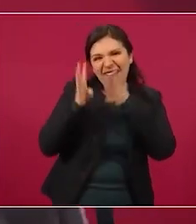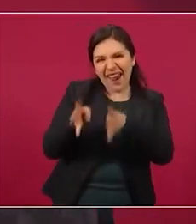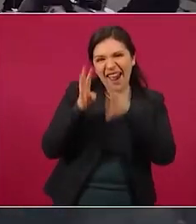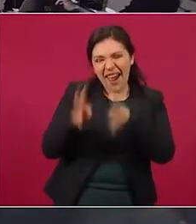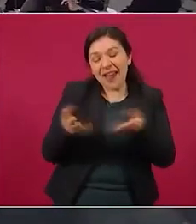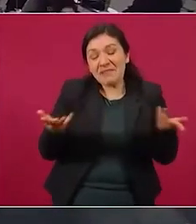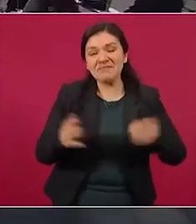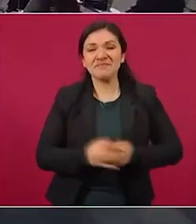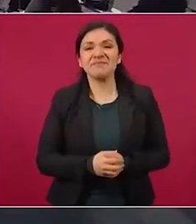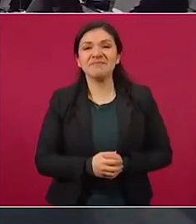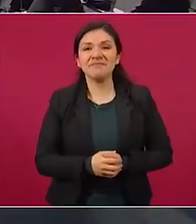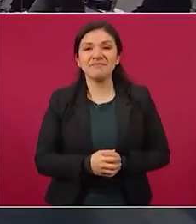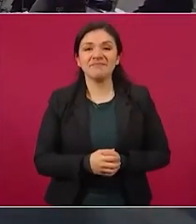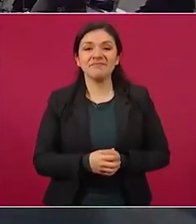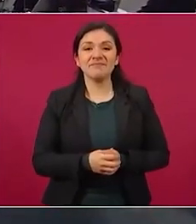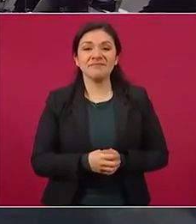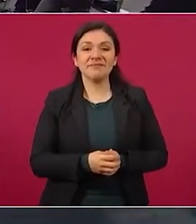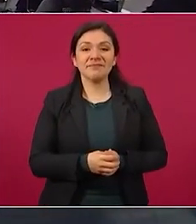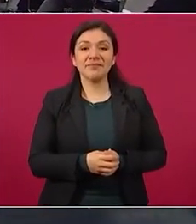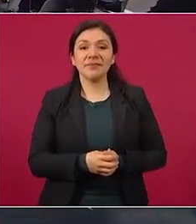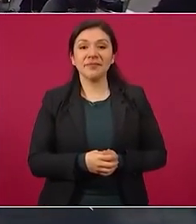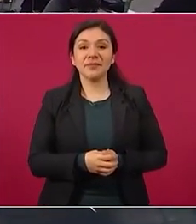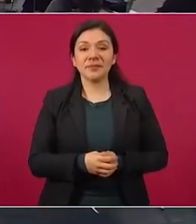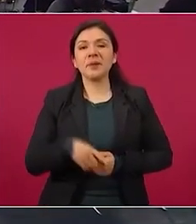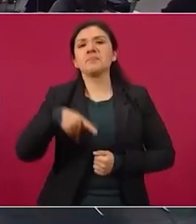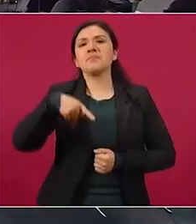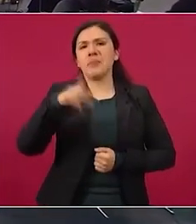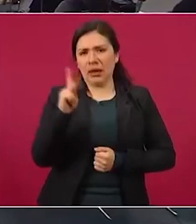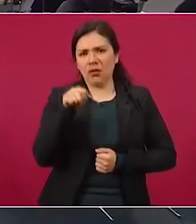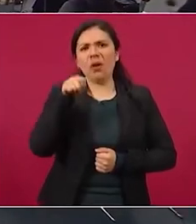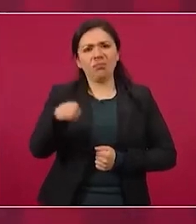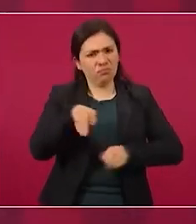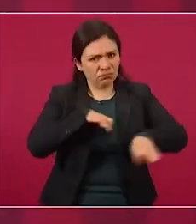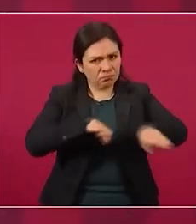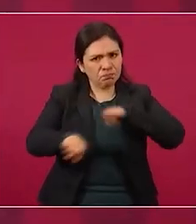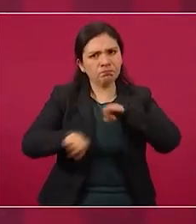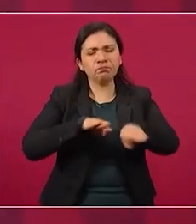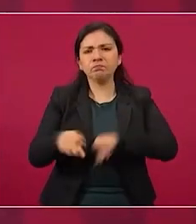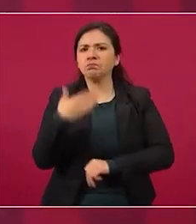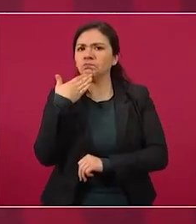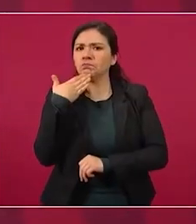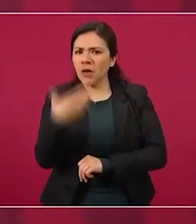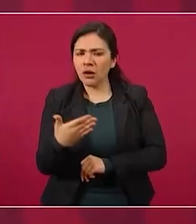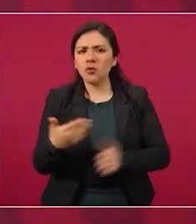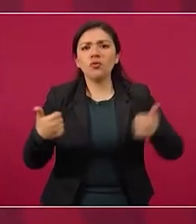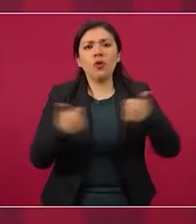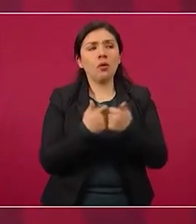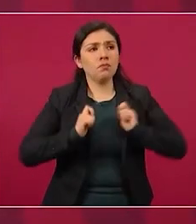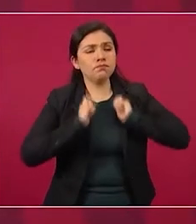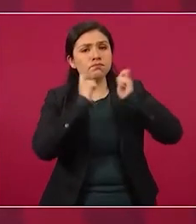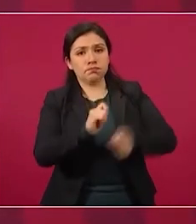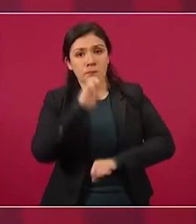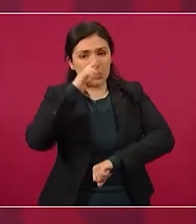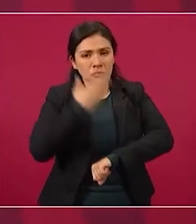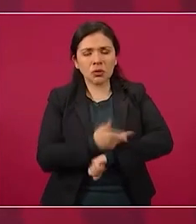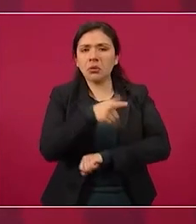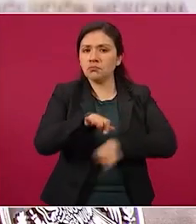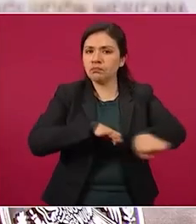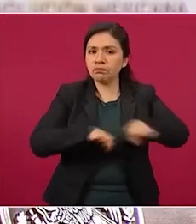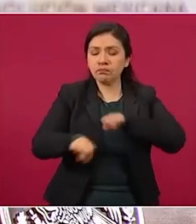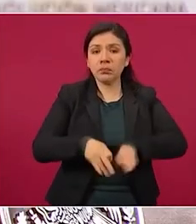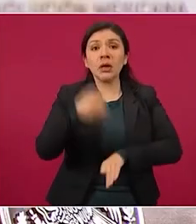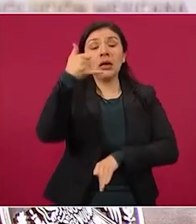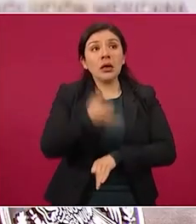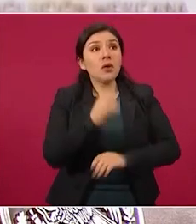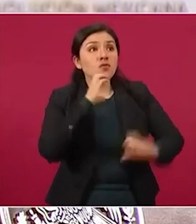pero él está cumpliendo muy bien con su responsabilidad y es muy